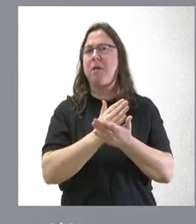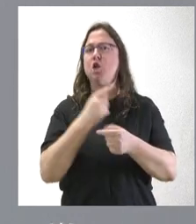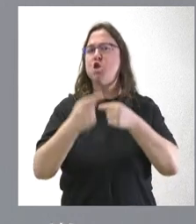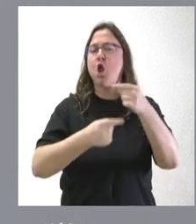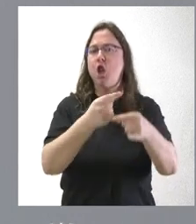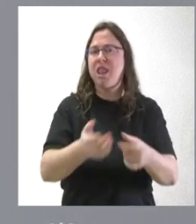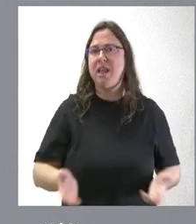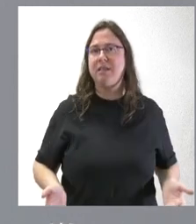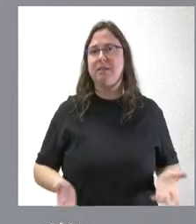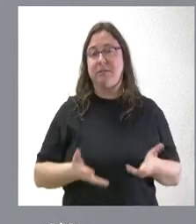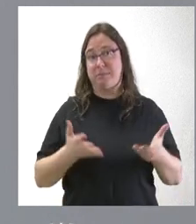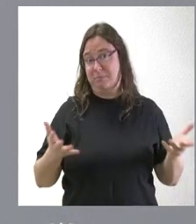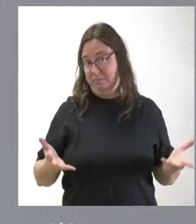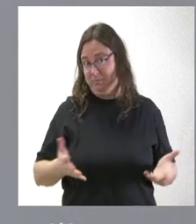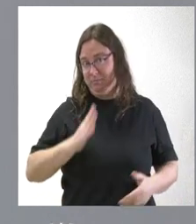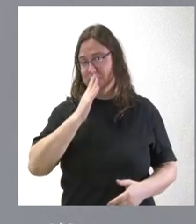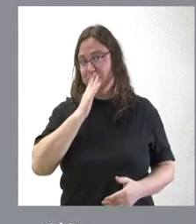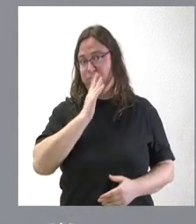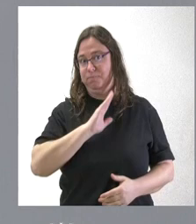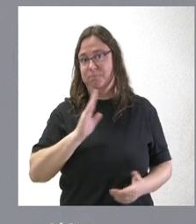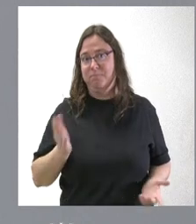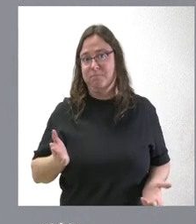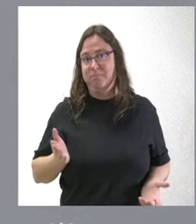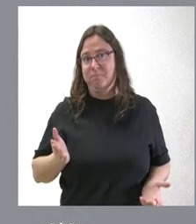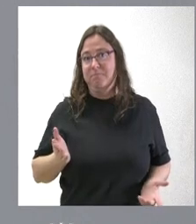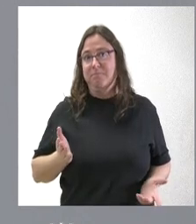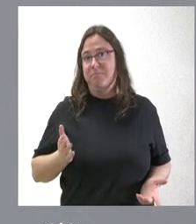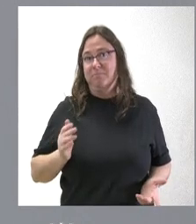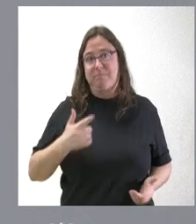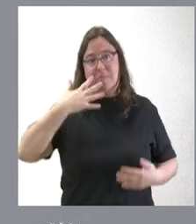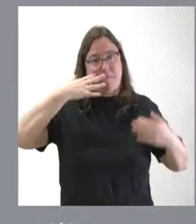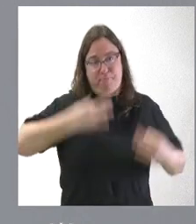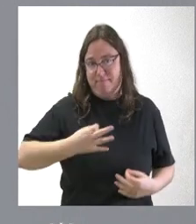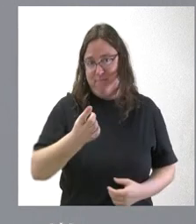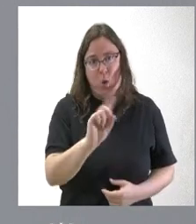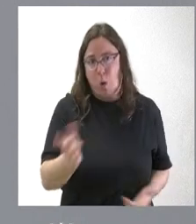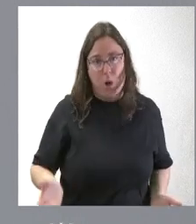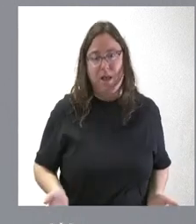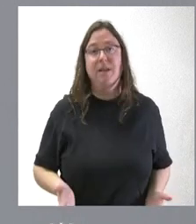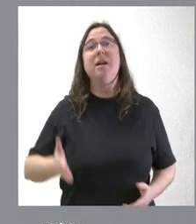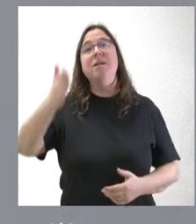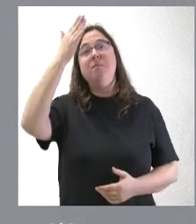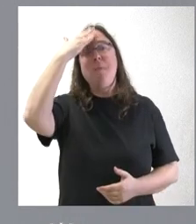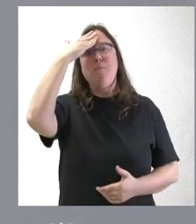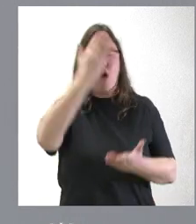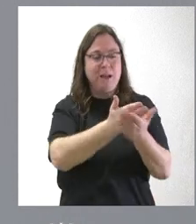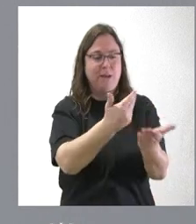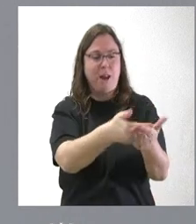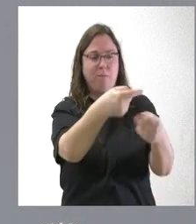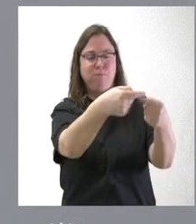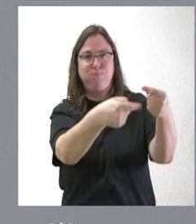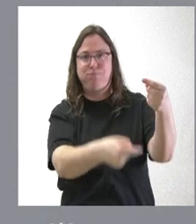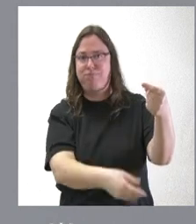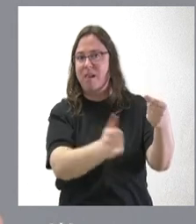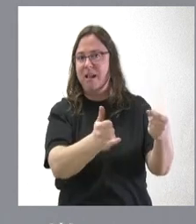los días, cosa que es absolutamente falto de todo rigor. La memoria del SERLA lo certifica y que además